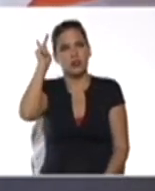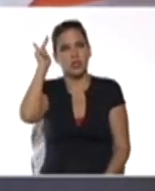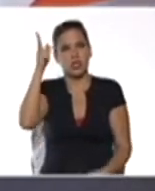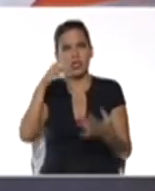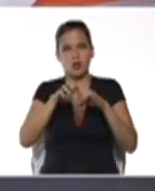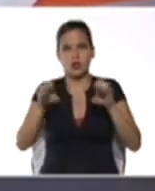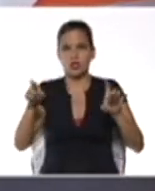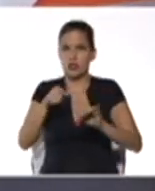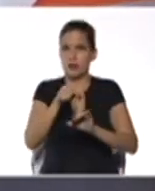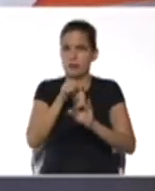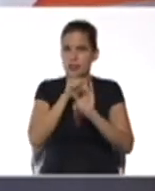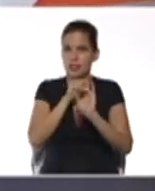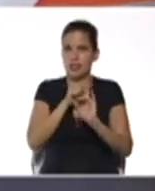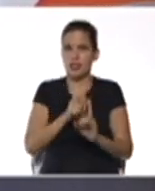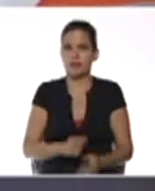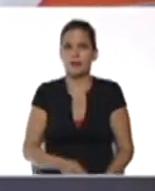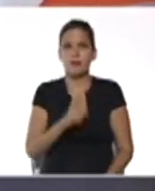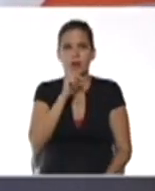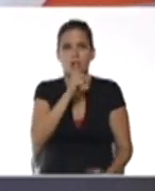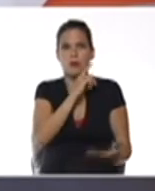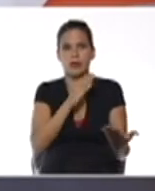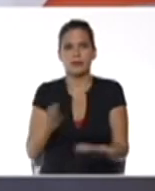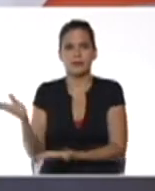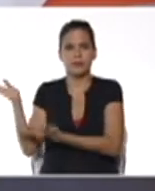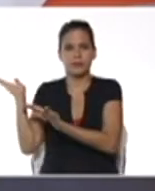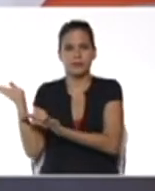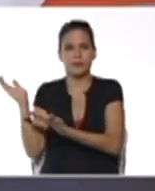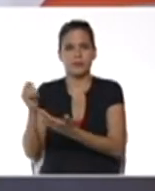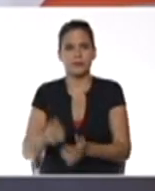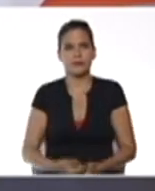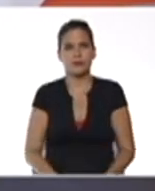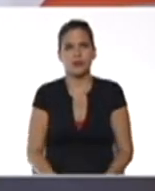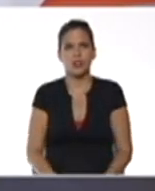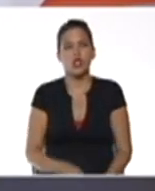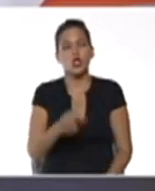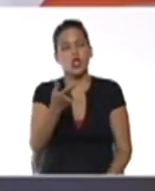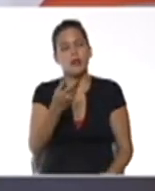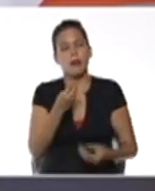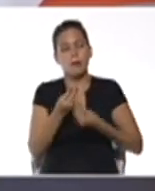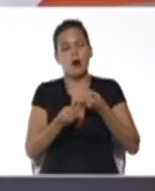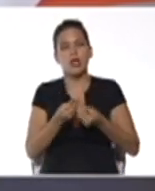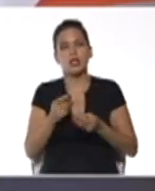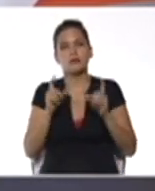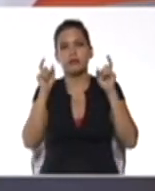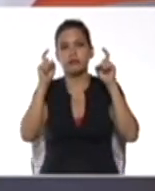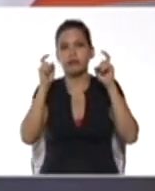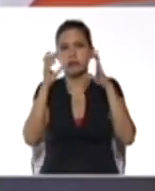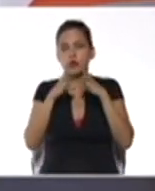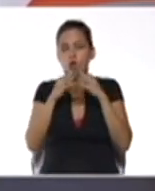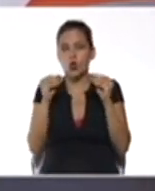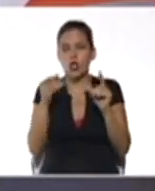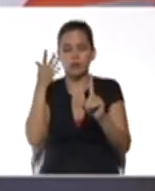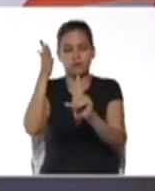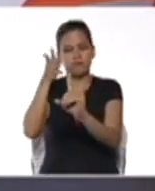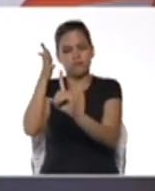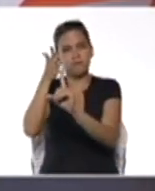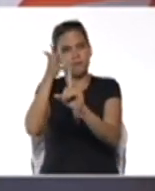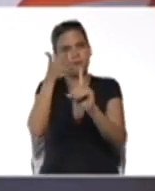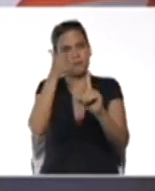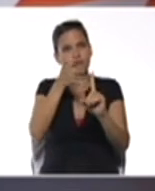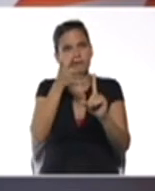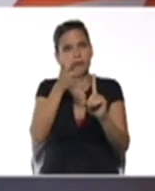ustedes una vez más en este segmento de educación especial donde vamos a llevar para ustedes todas esas orientaciones